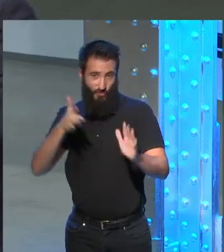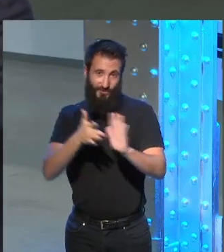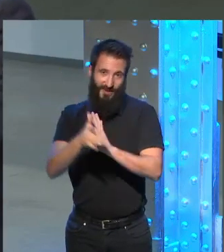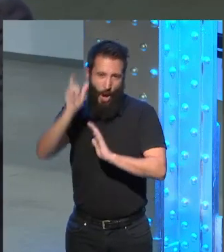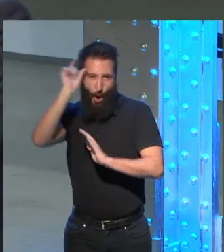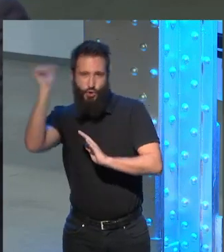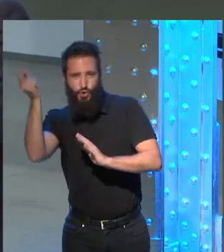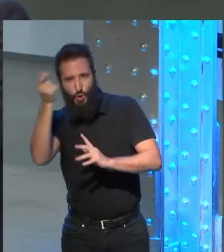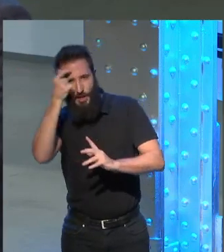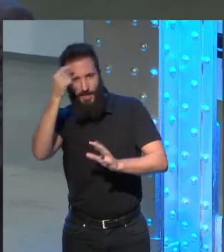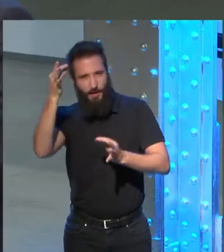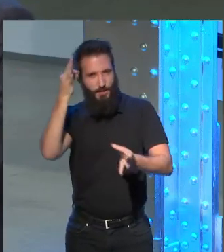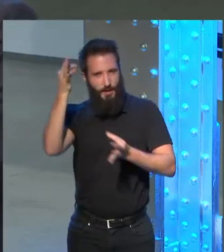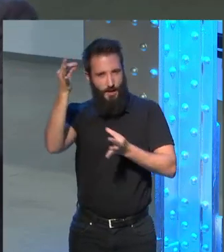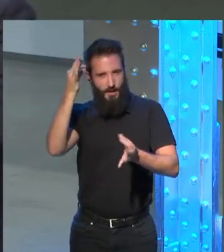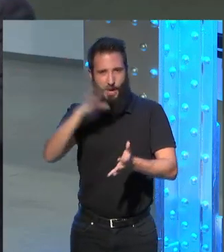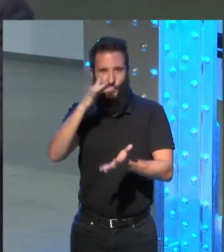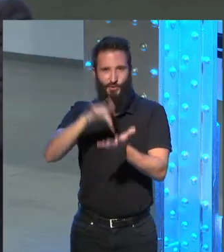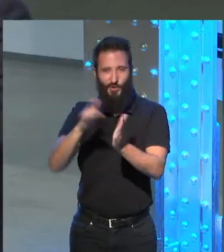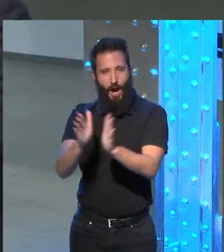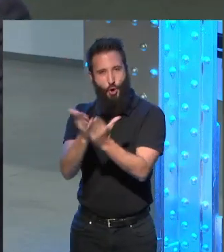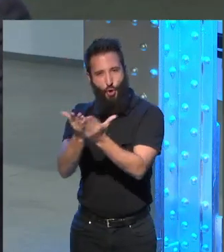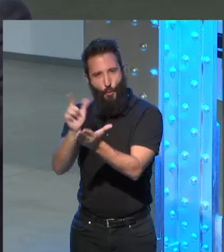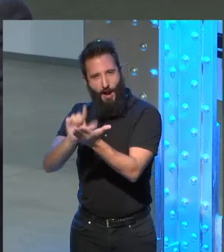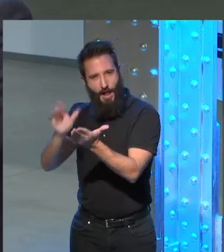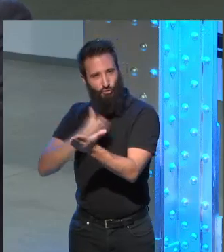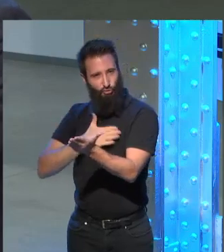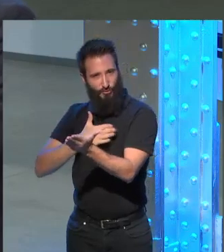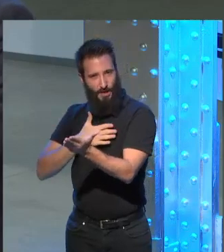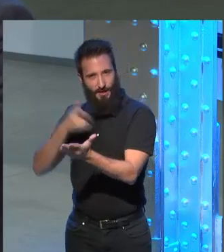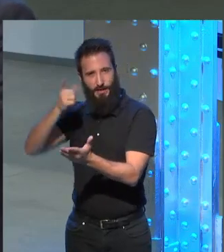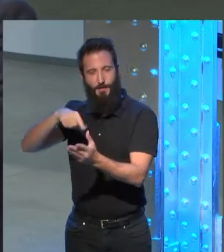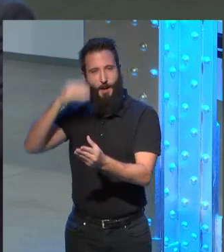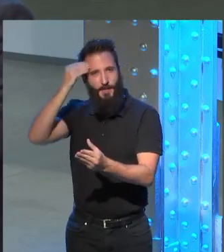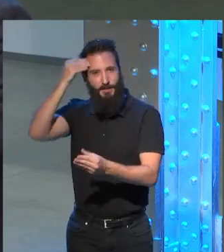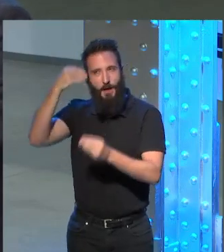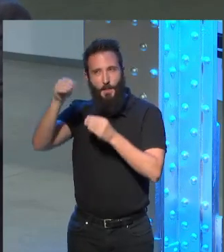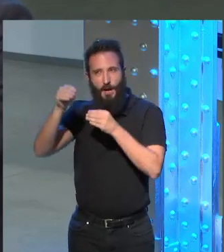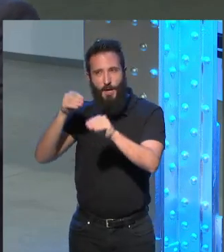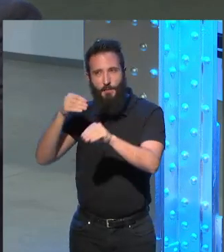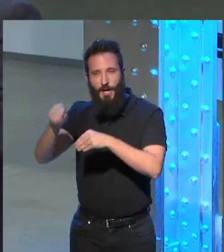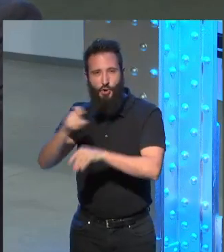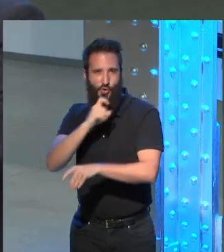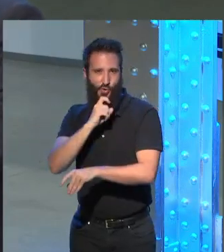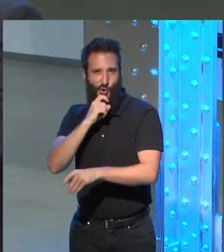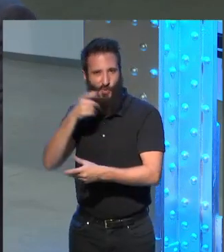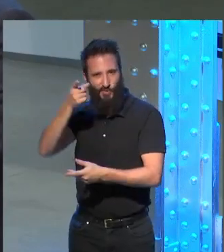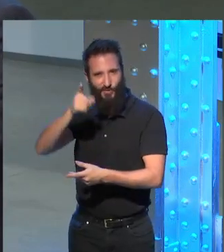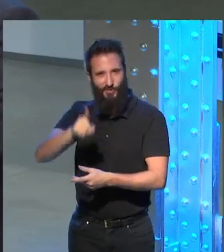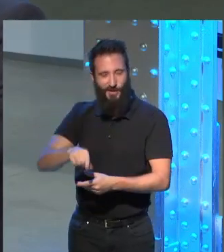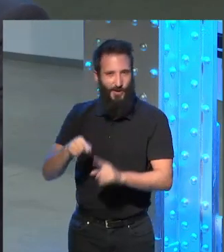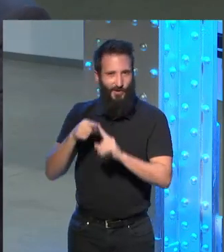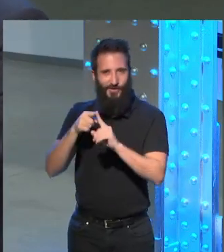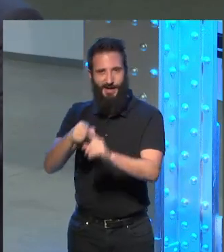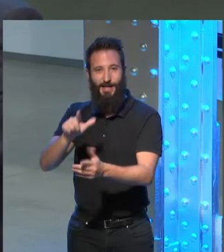concepción técnica de lo que es una novela que está pensando en toda la receta que se debe de utilizar para